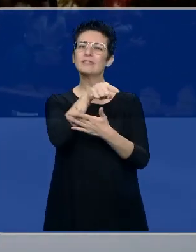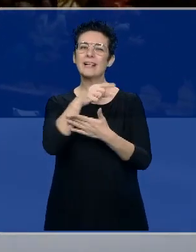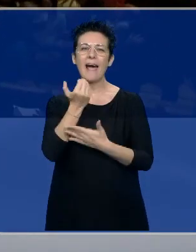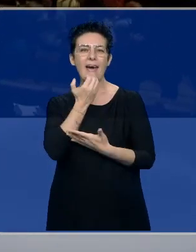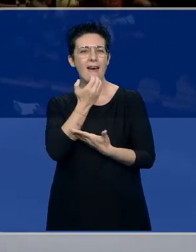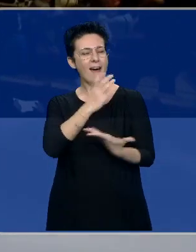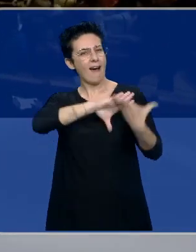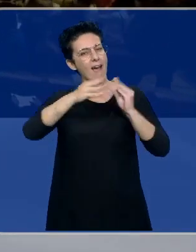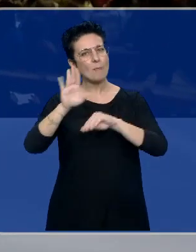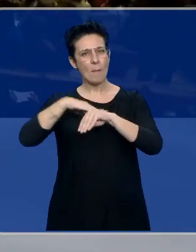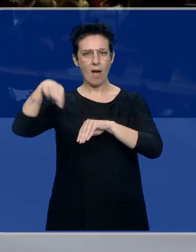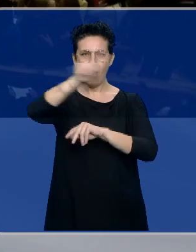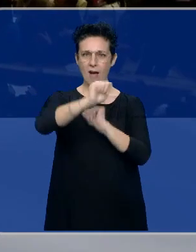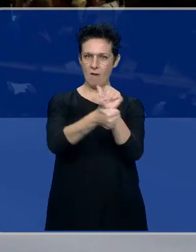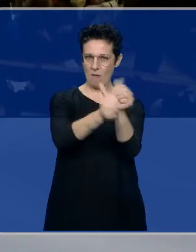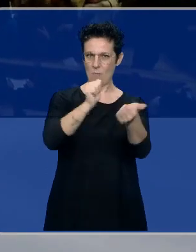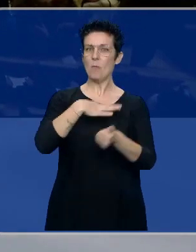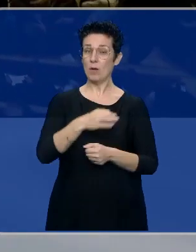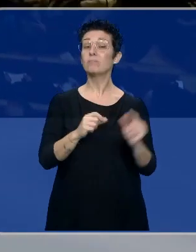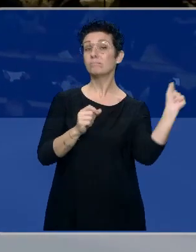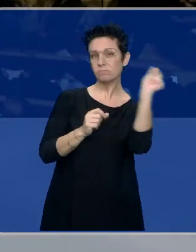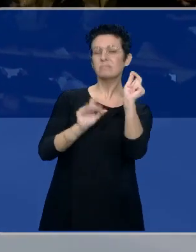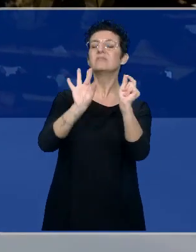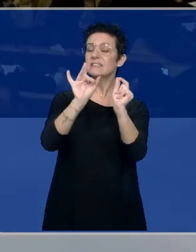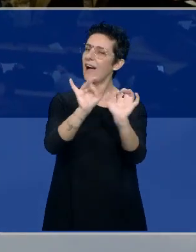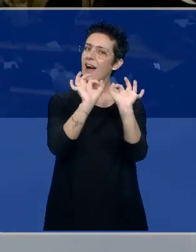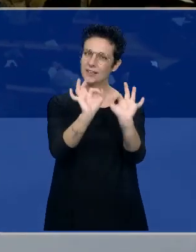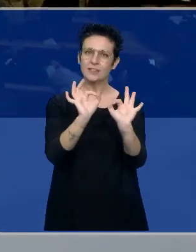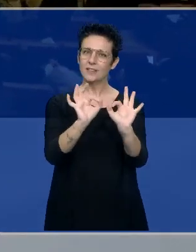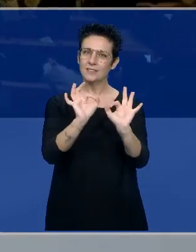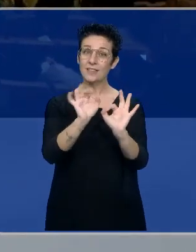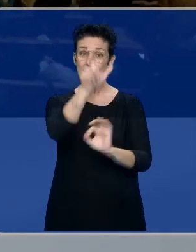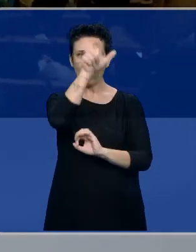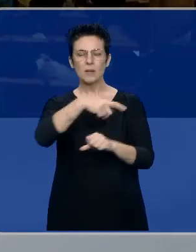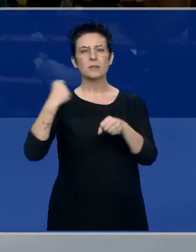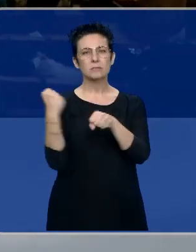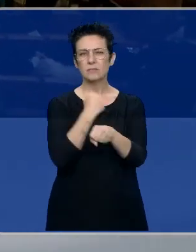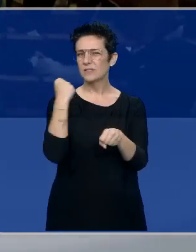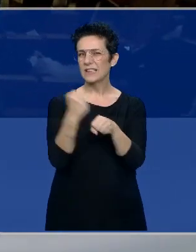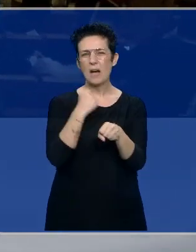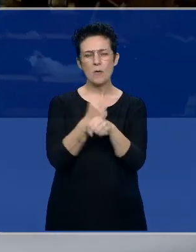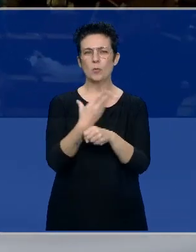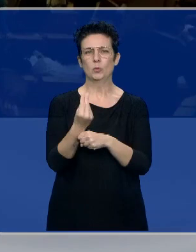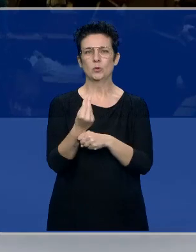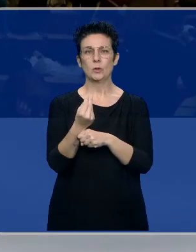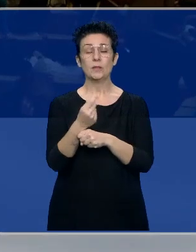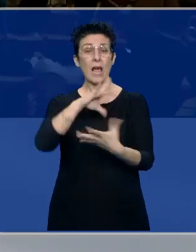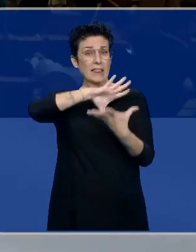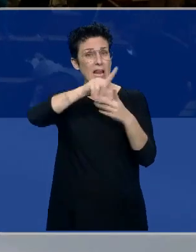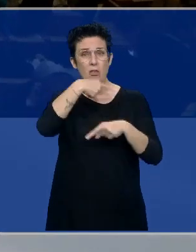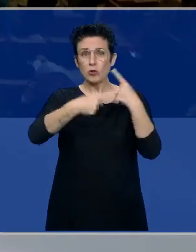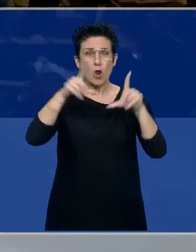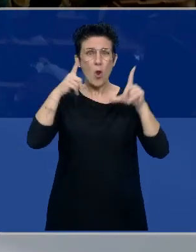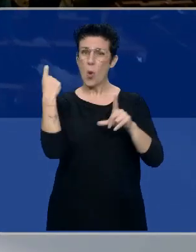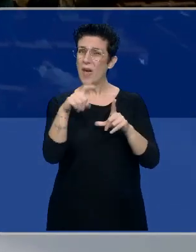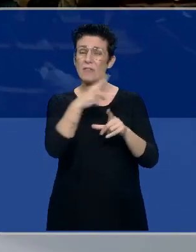ejemplo a seguir. Sí, sí, es exactamente así. Es decir, personas que tienen una labor caballada, que no es que no salgan en los teledas y los teledas, es